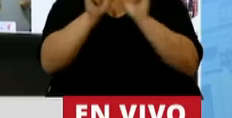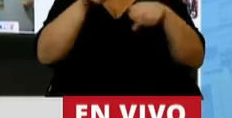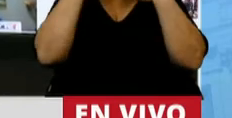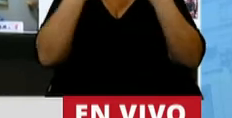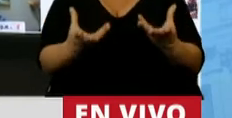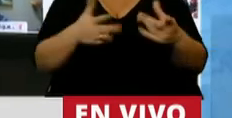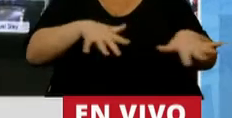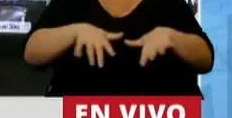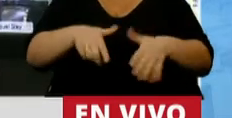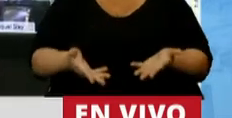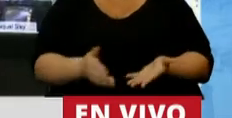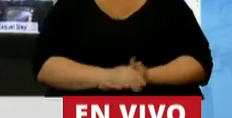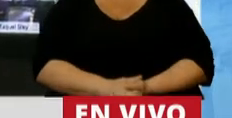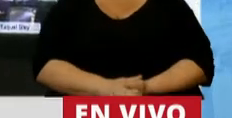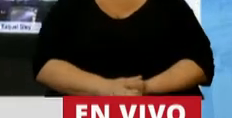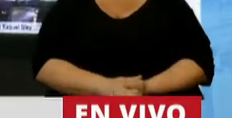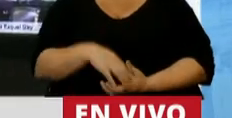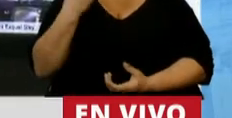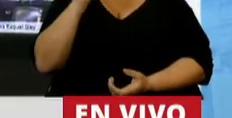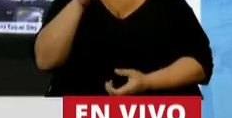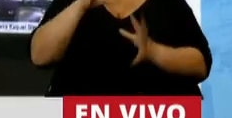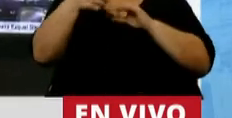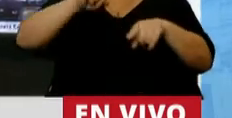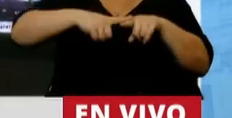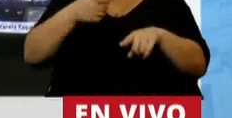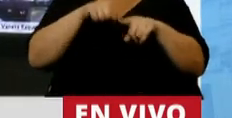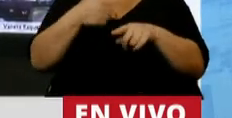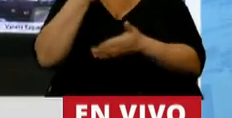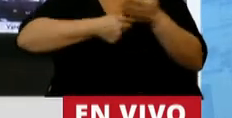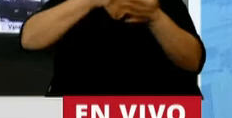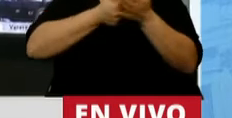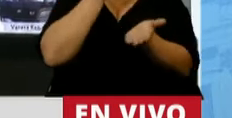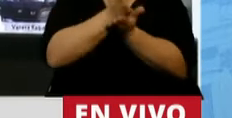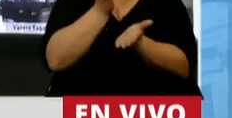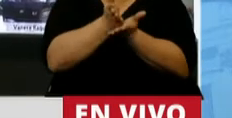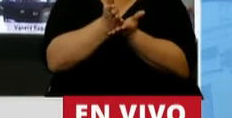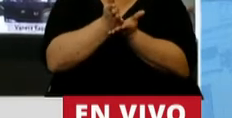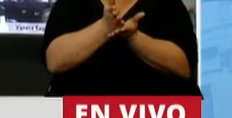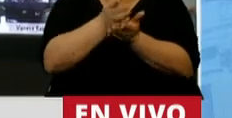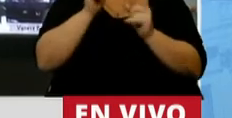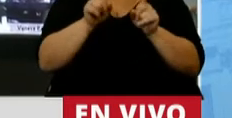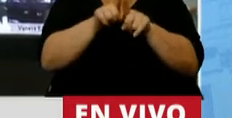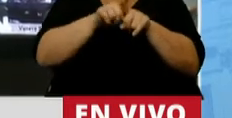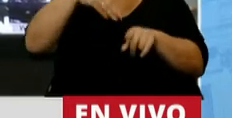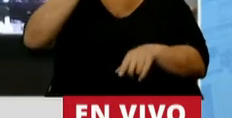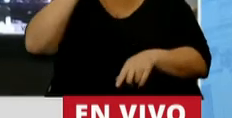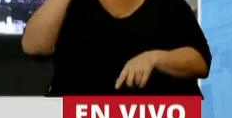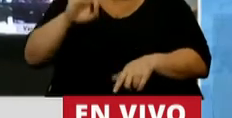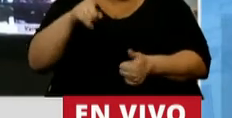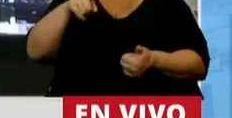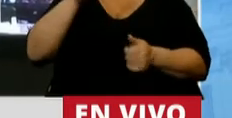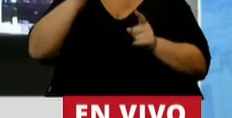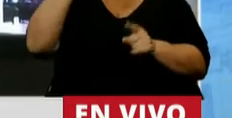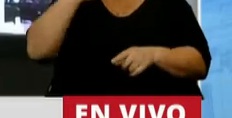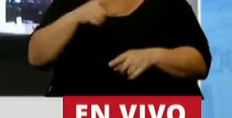mejorar su realidad. Y saber que esa política es la política que pelea por los derechos, que es lo que hacía Mariano, que es lo que hacía